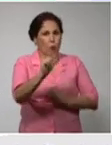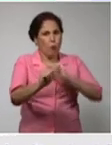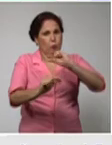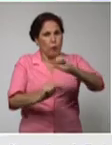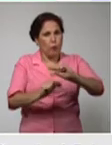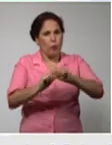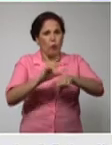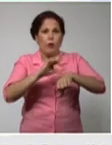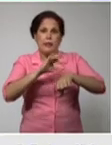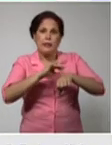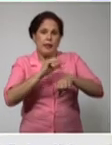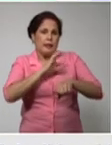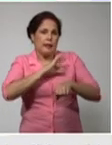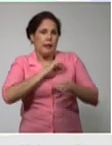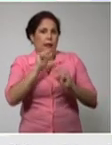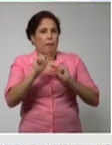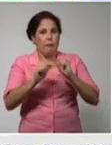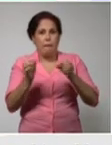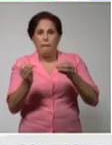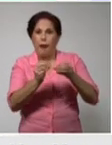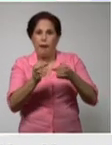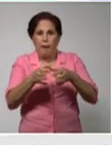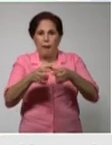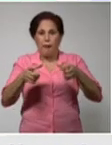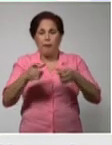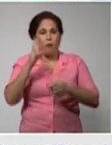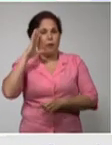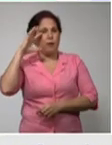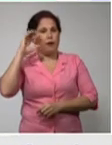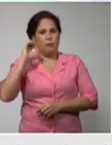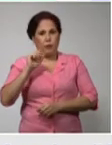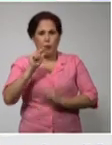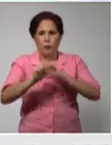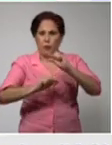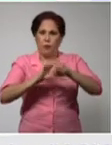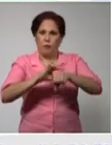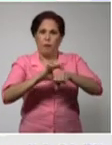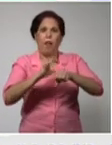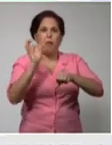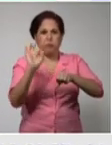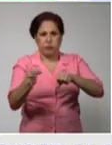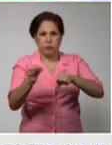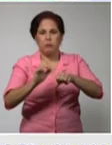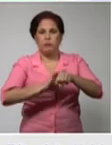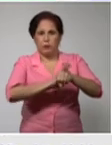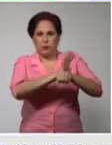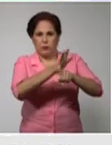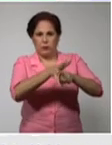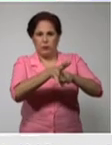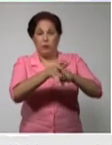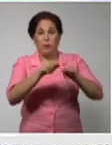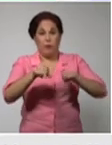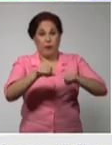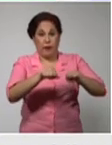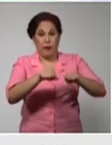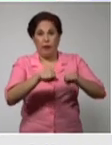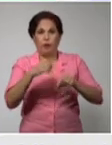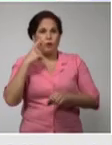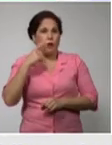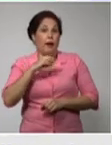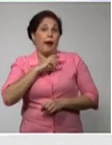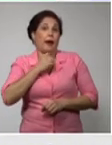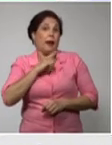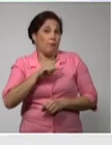un grupo de síntomas que se ven en esta enfermedad para descontando los asintomáticos